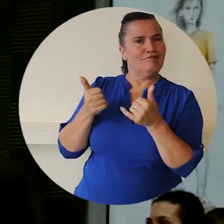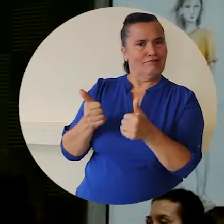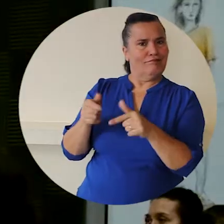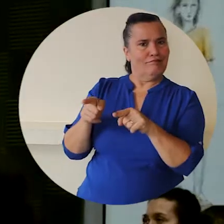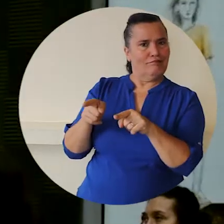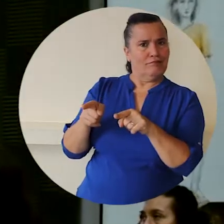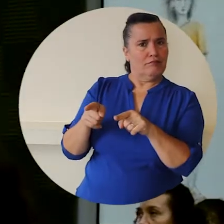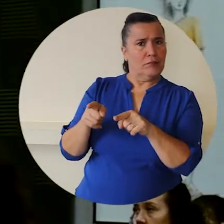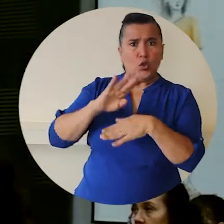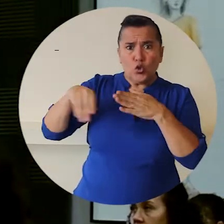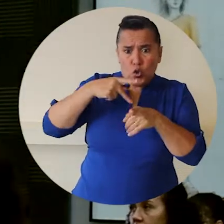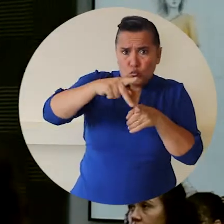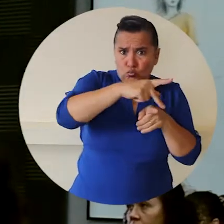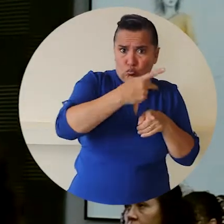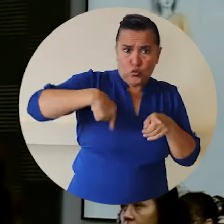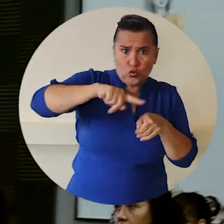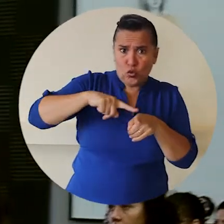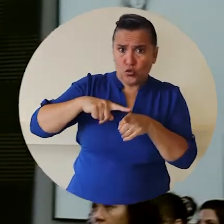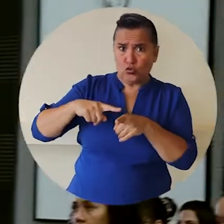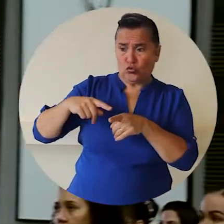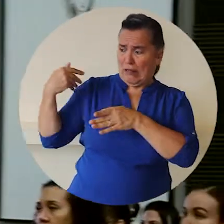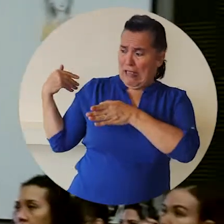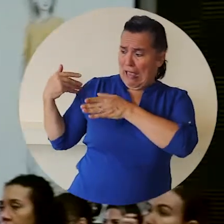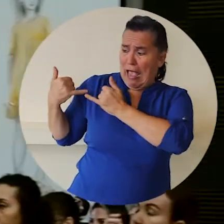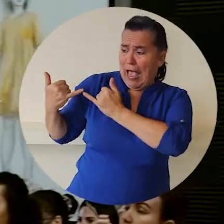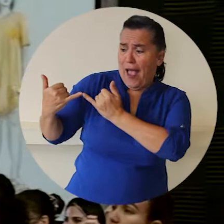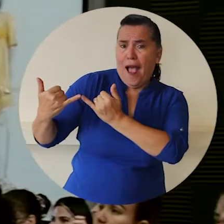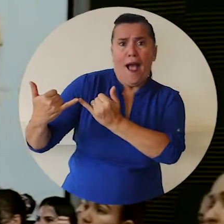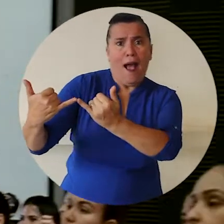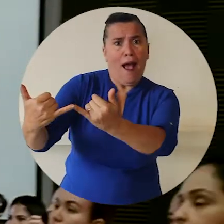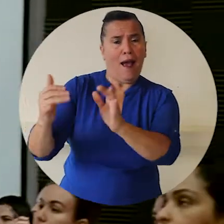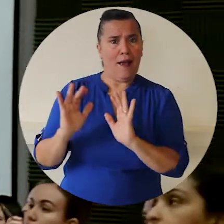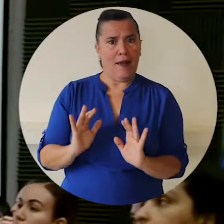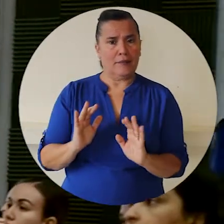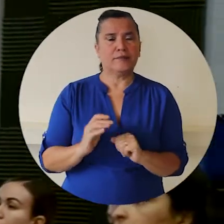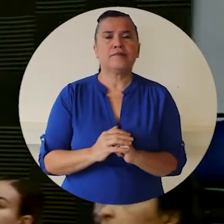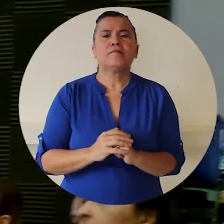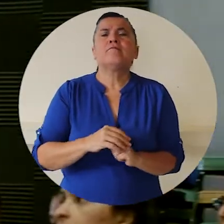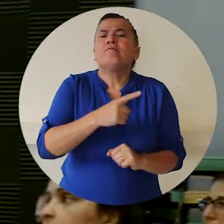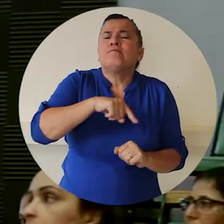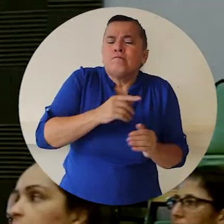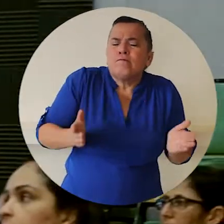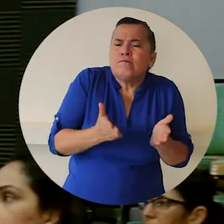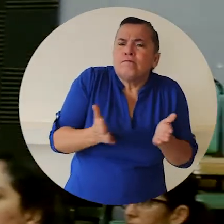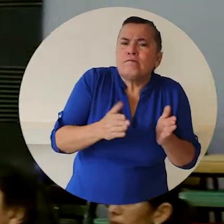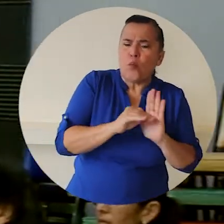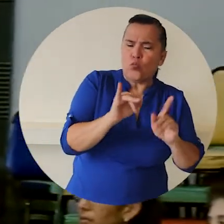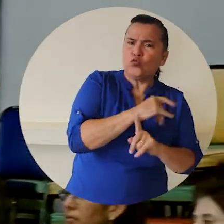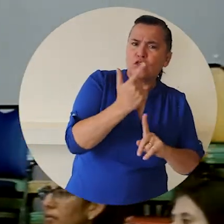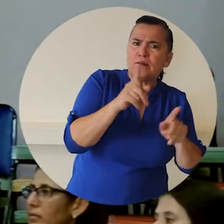capacitadas, sin duda alguna. Todos esos profesionales tenemos que irnos actualizando de manera constante.